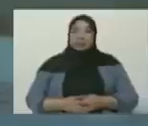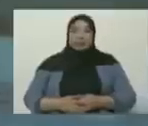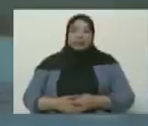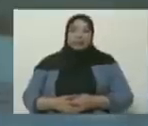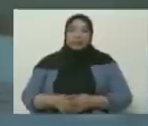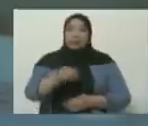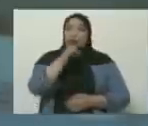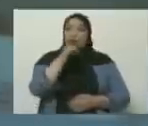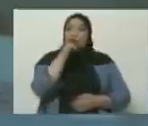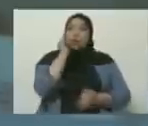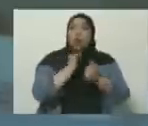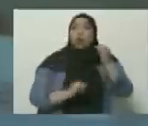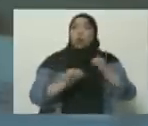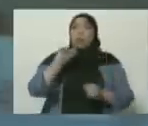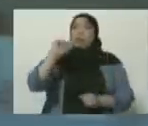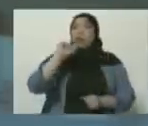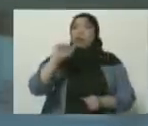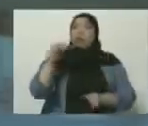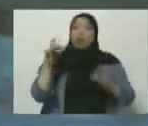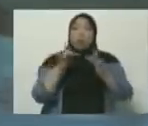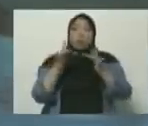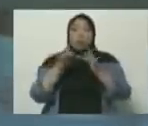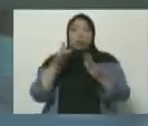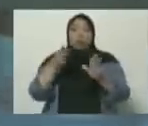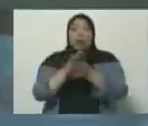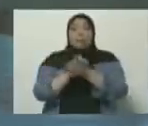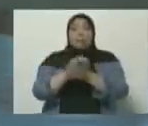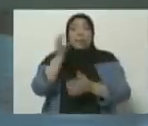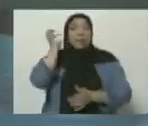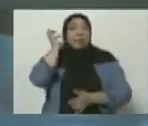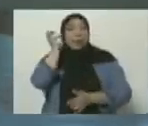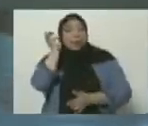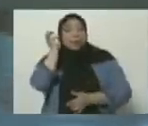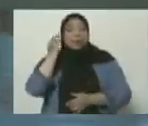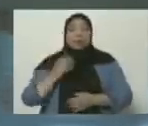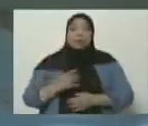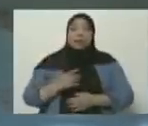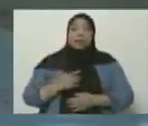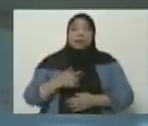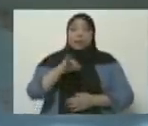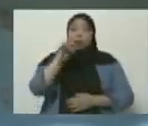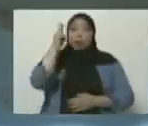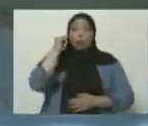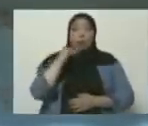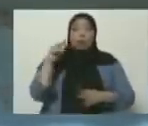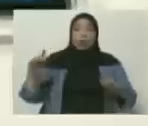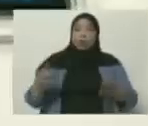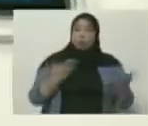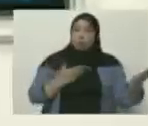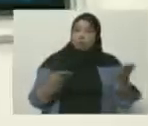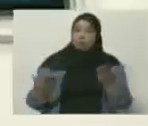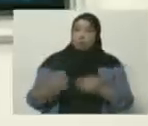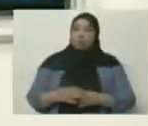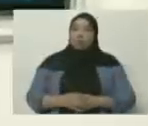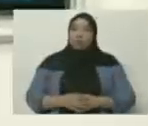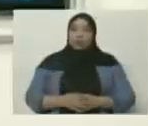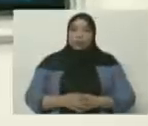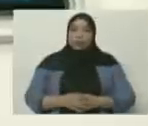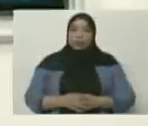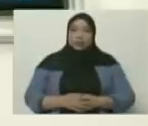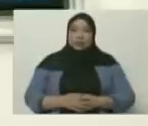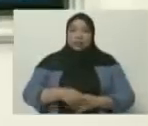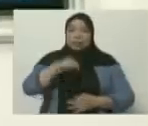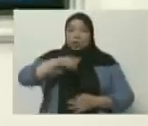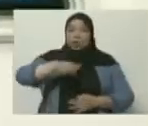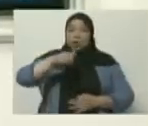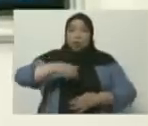Información de último minuto, establecemos un contacto con nuestra compañera Meiswer, Patricia Bolívar. Adelante. Así